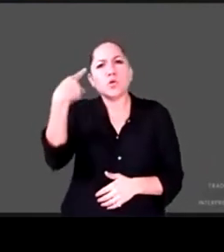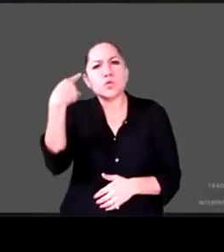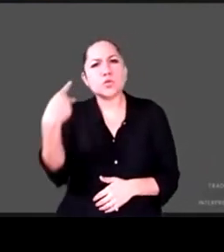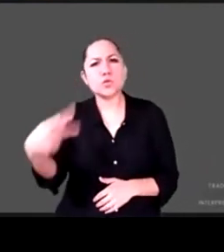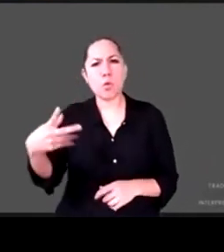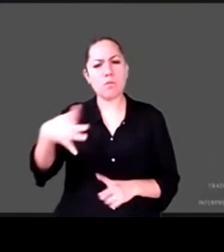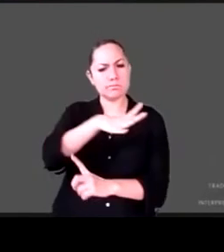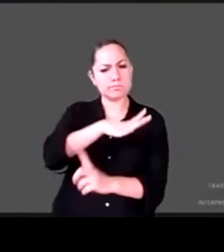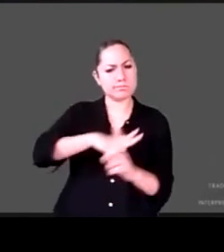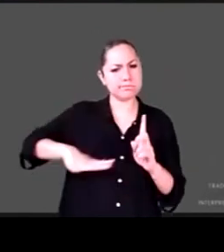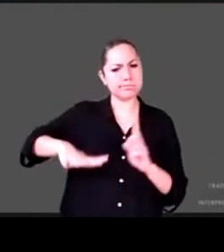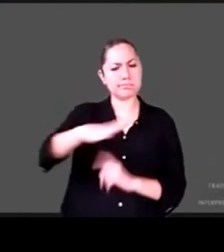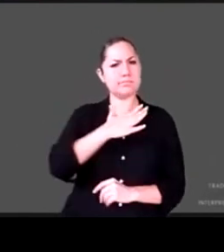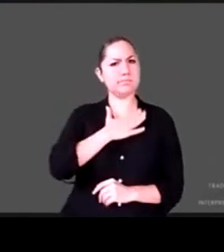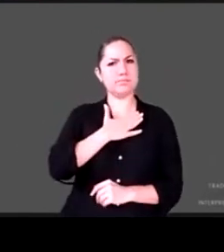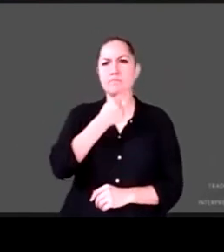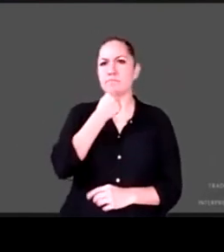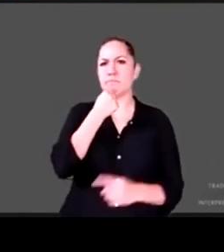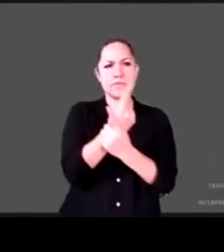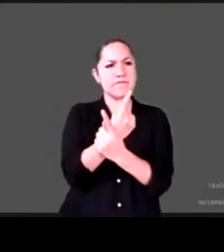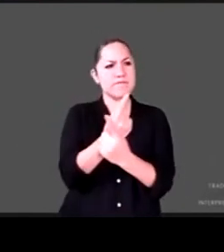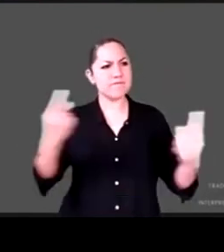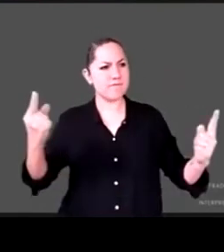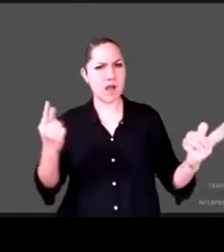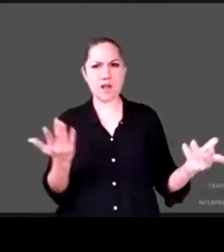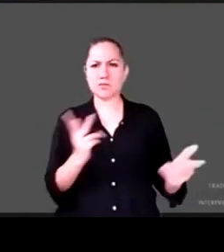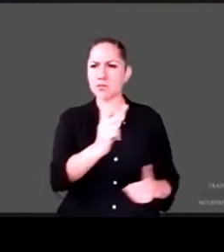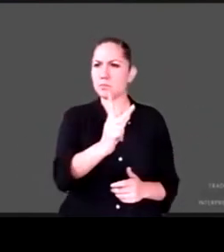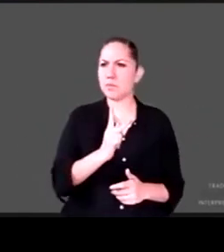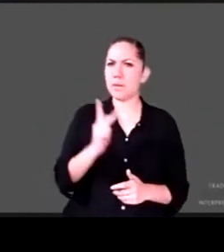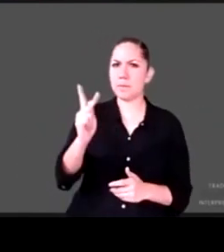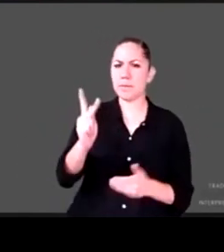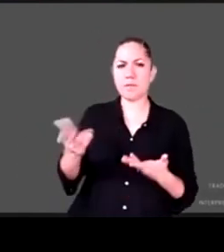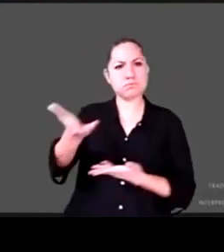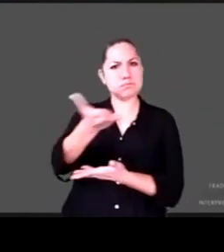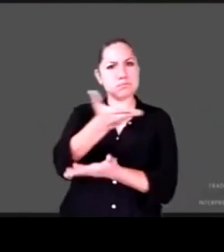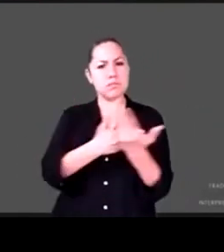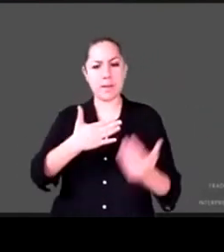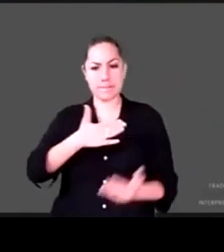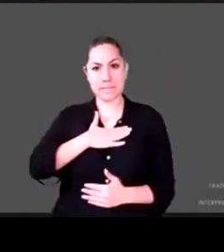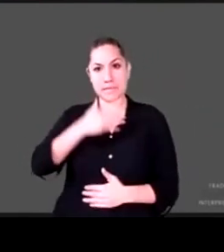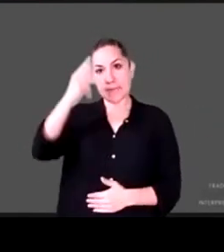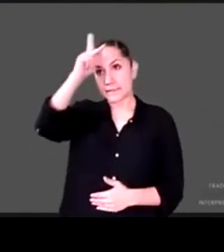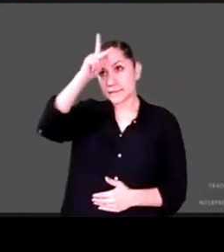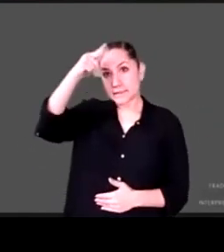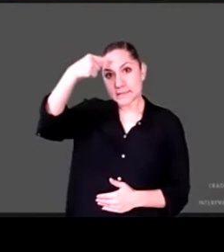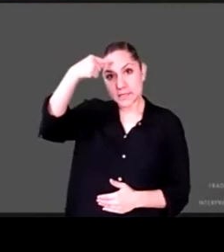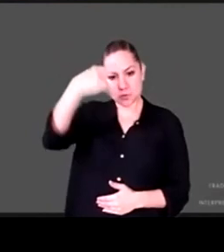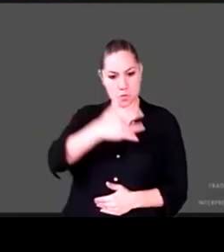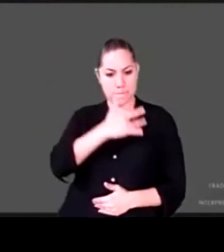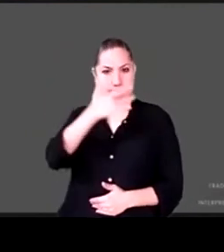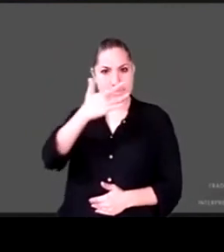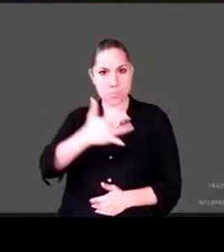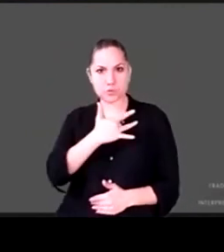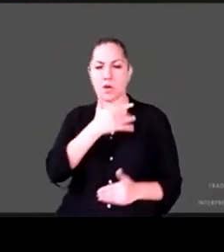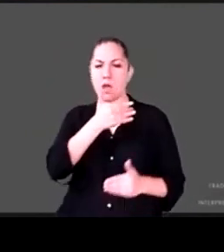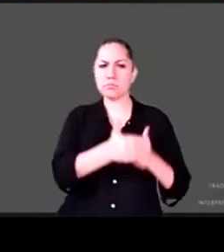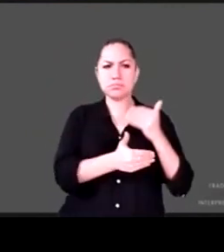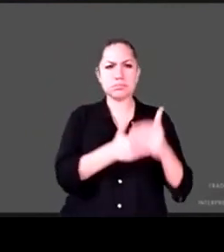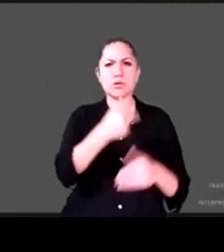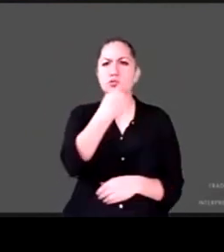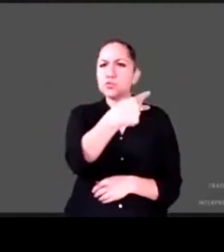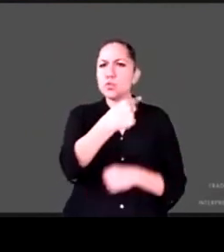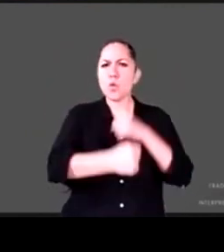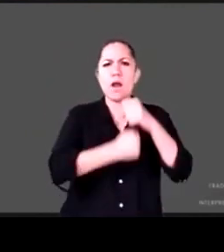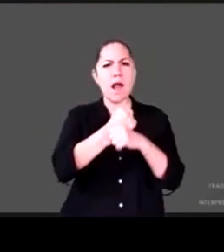tanto, donde su desarrollo psicoemocional justamente ocurra cuando tiene que ocurrir y no se adelanta en etapas, cuando se